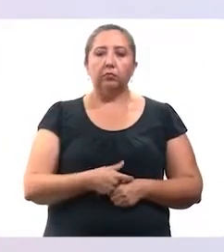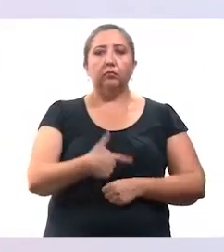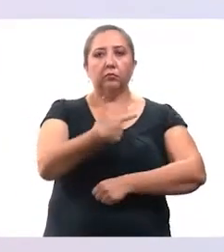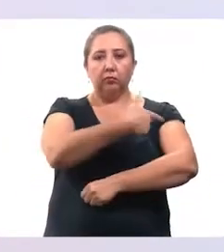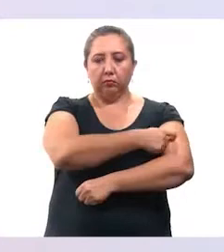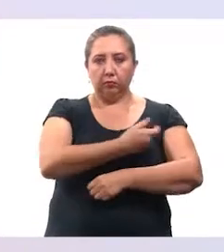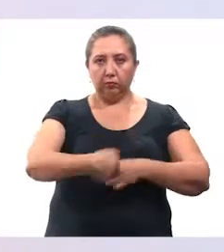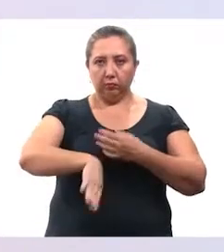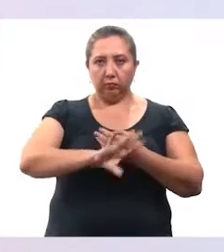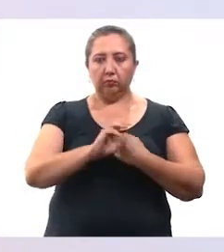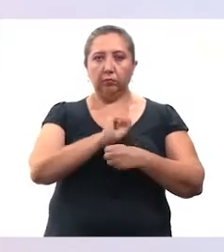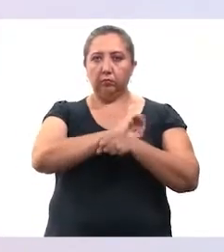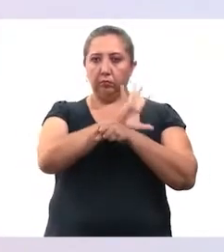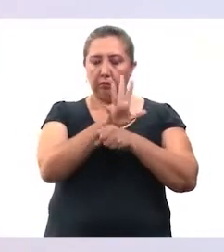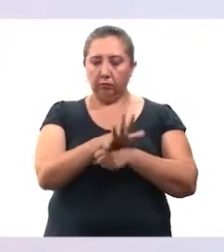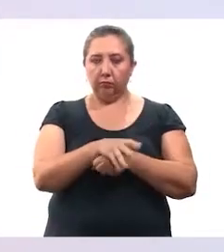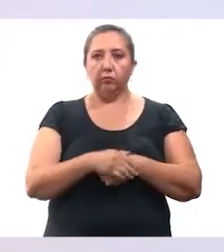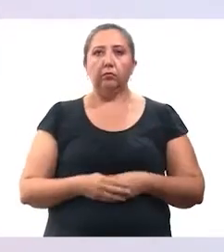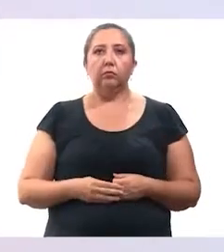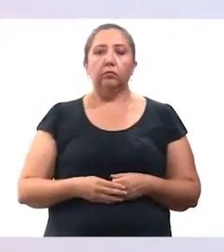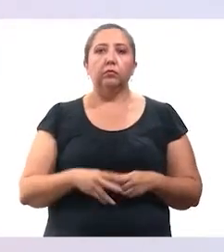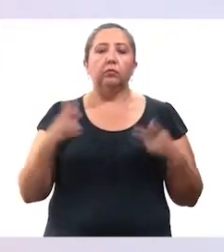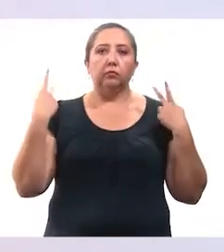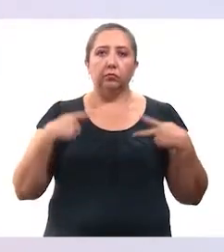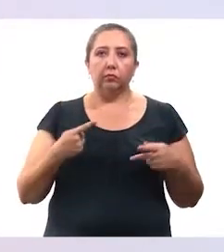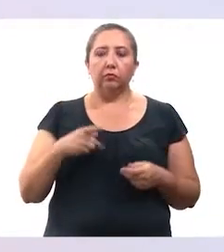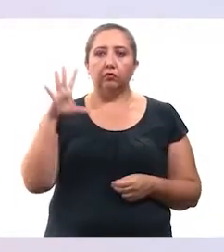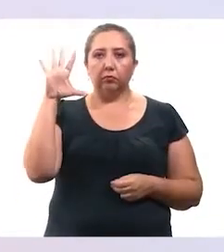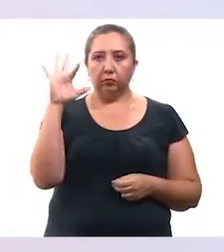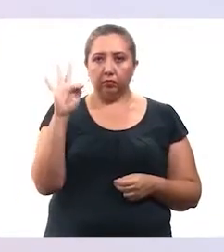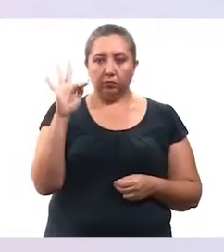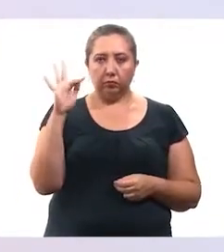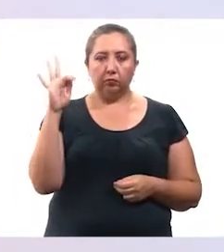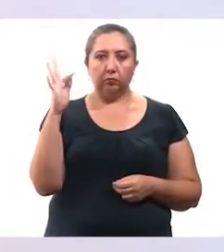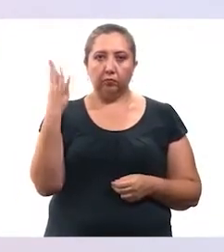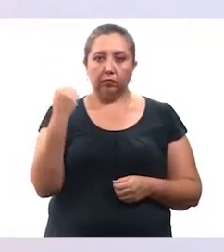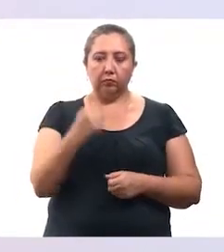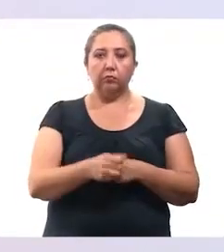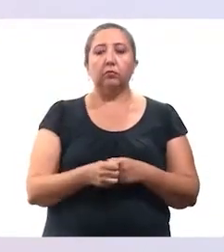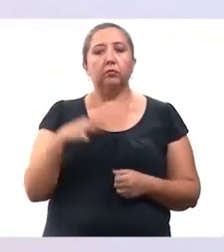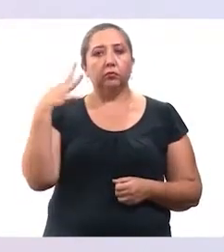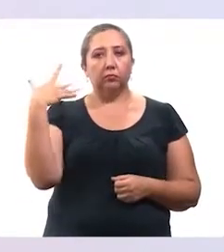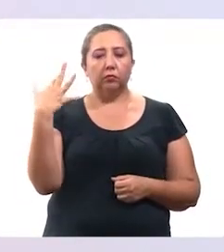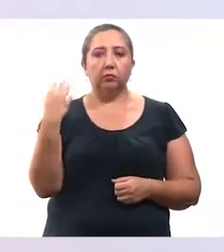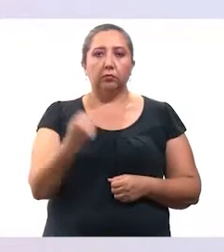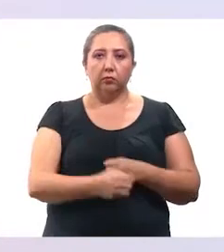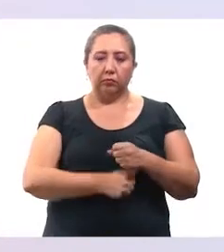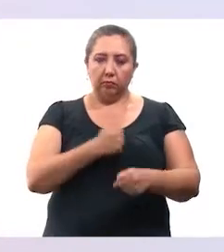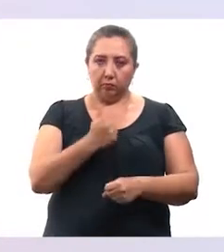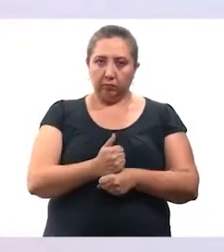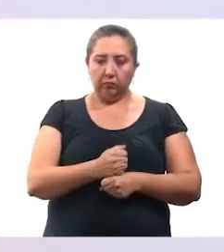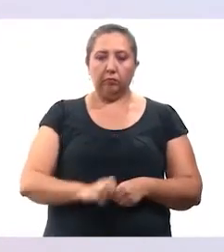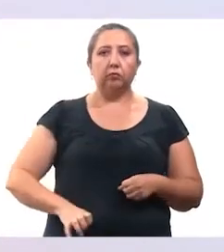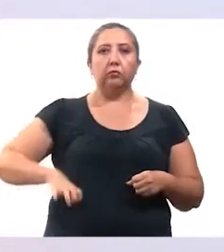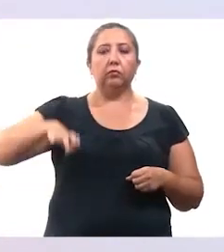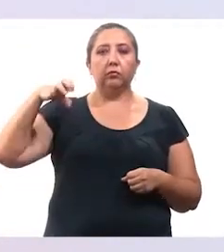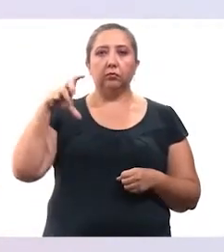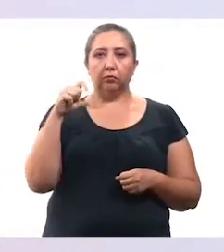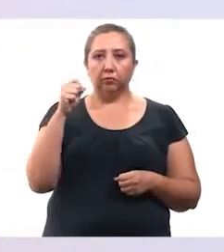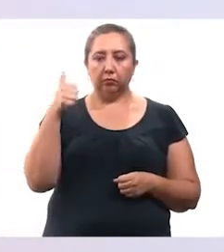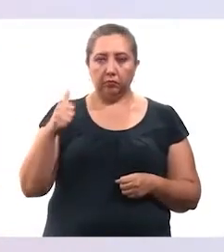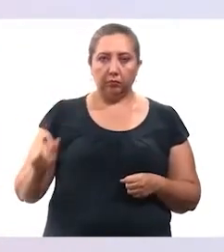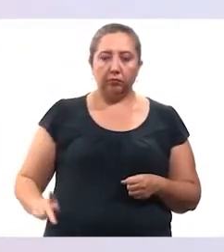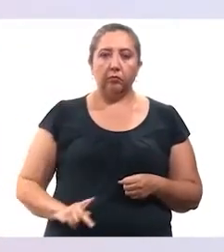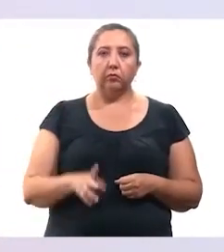yetel 50 tak 59 javo, ti 26 sulak mektan kajilo, le meyajah, ian uvelta al tak 24 ti enero, bejila. Bechlae,